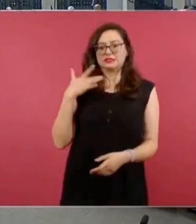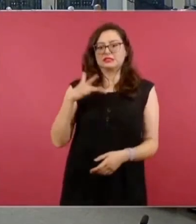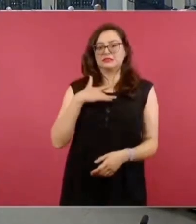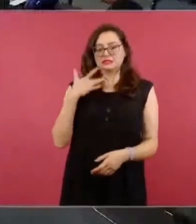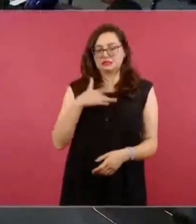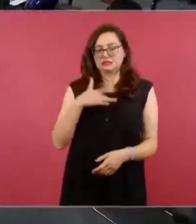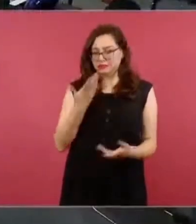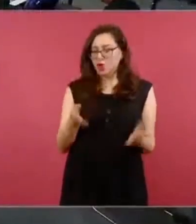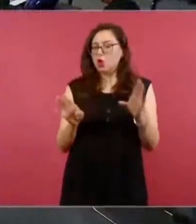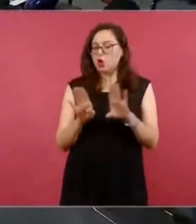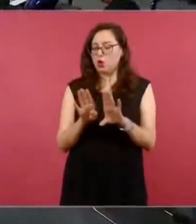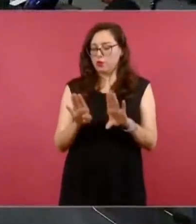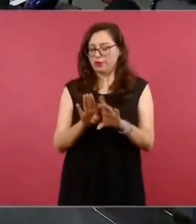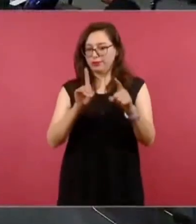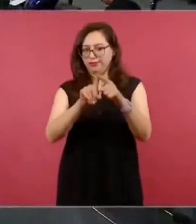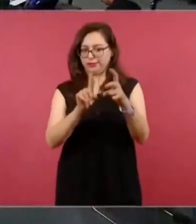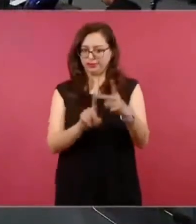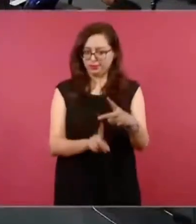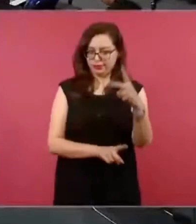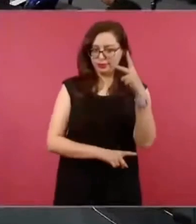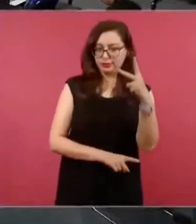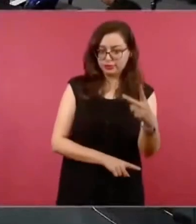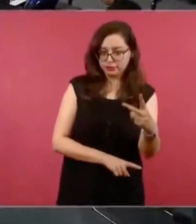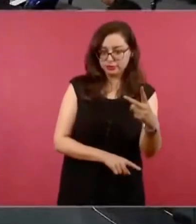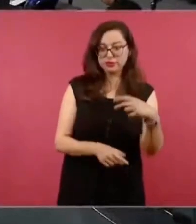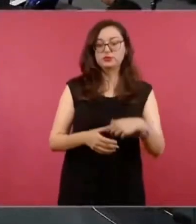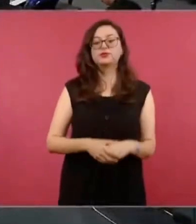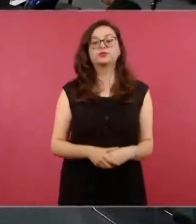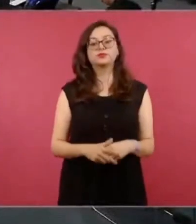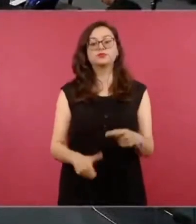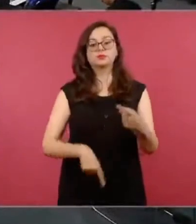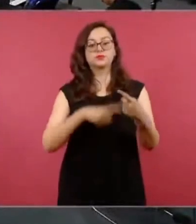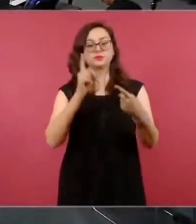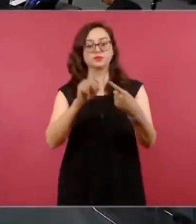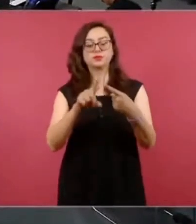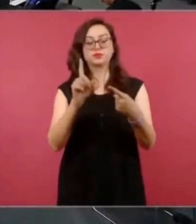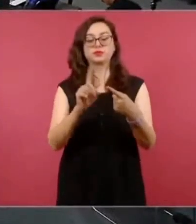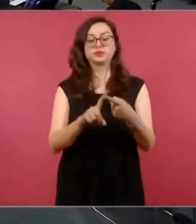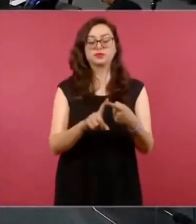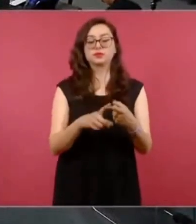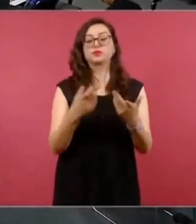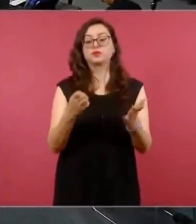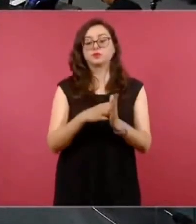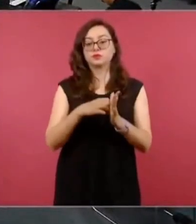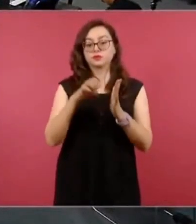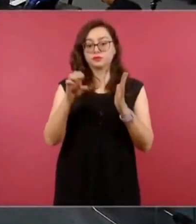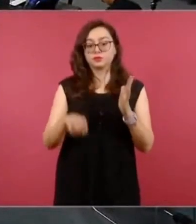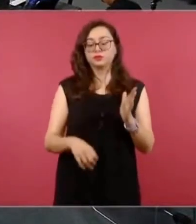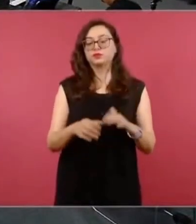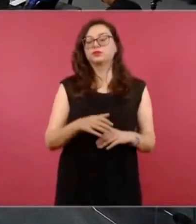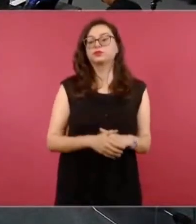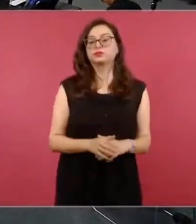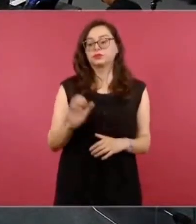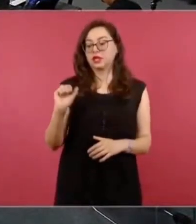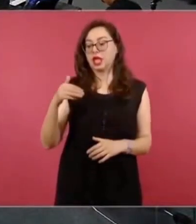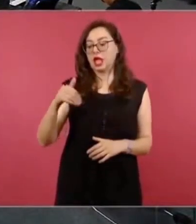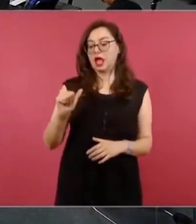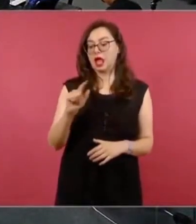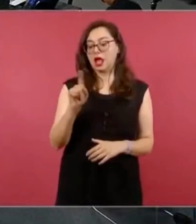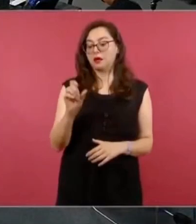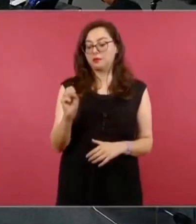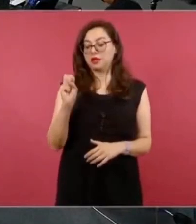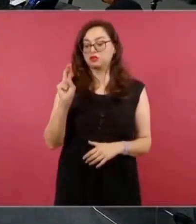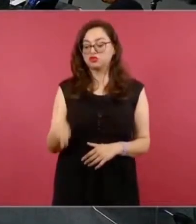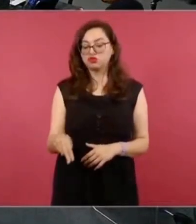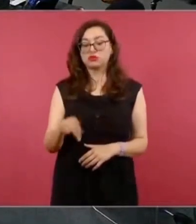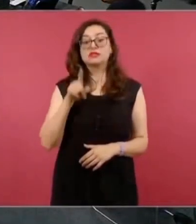es que el consumo de un centro de datos como los que pretende establecer Amazon, no la traigo yo contra Amazon,